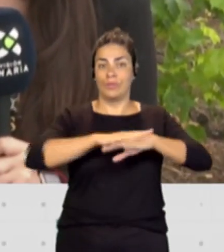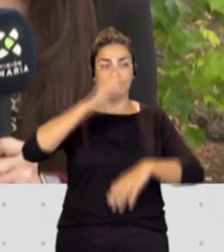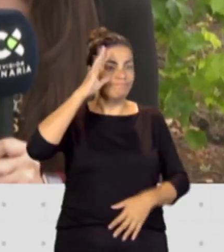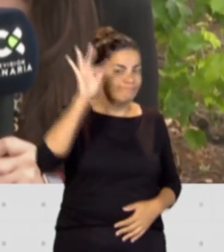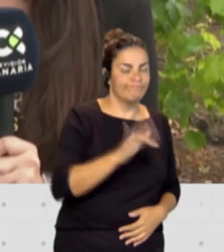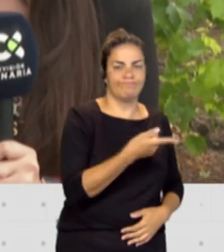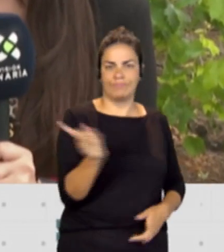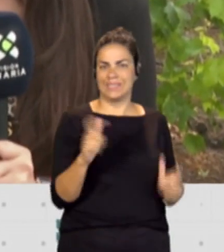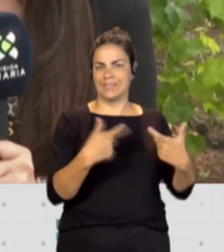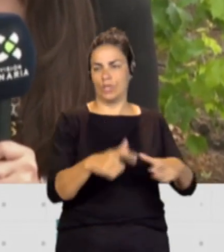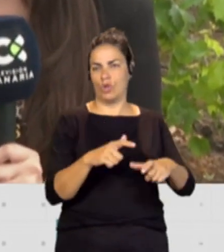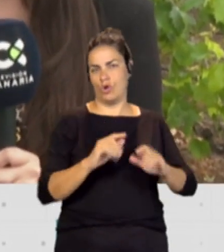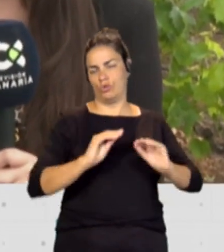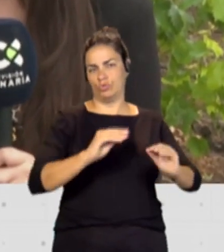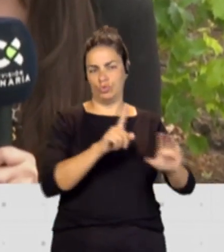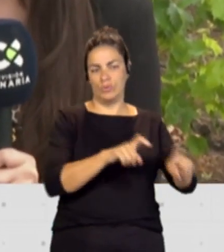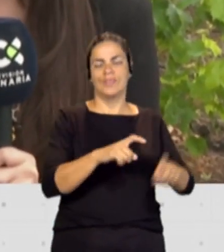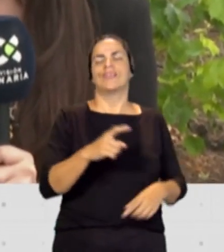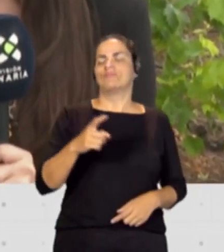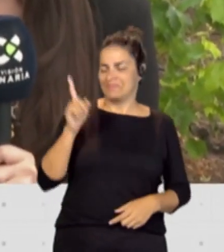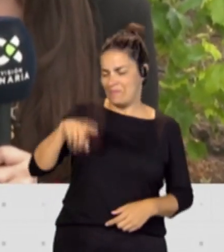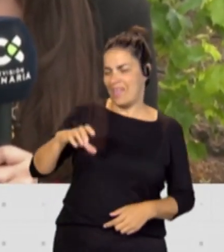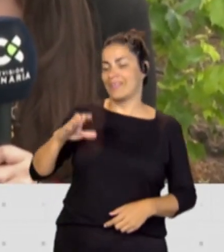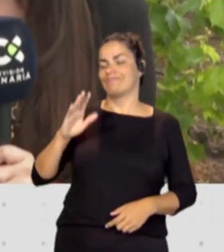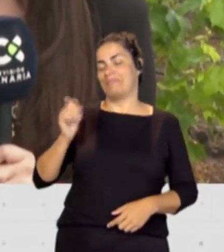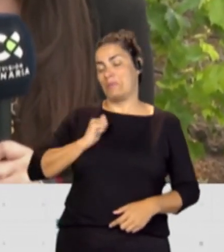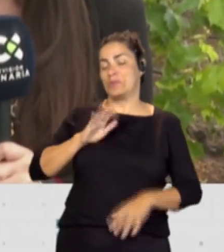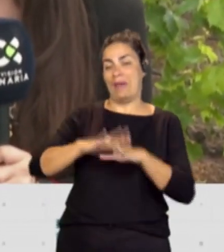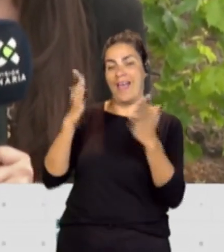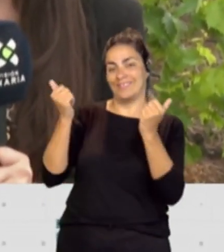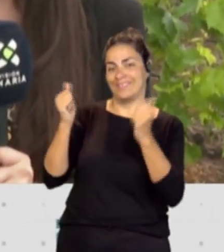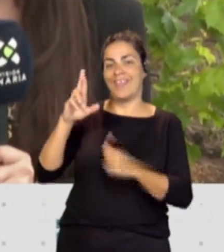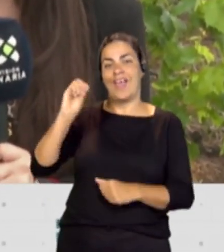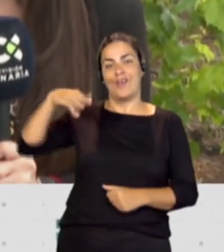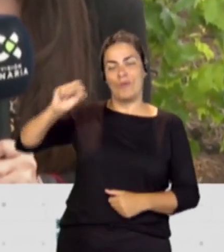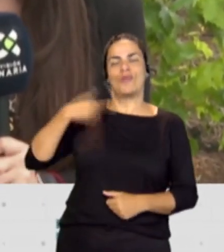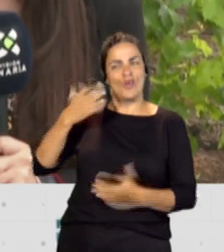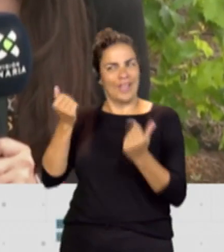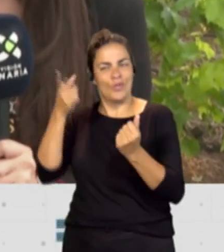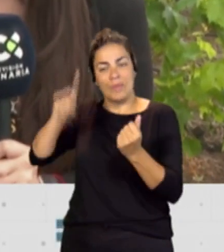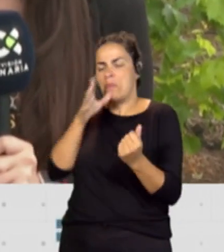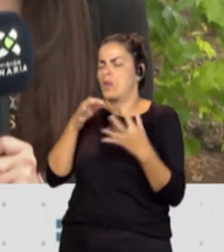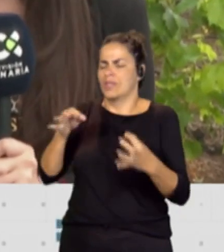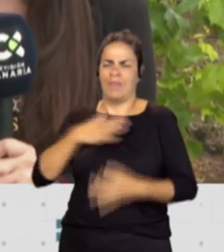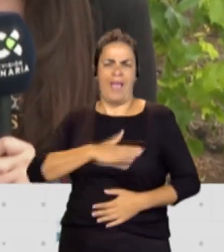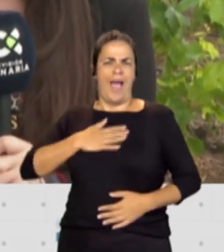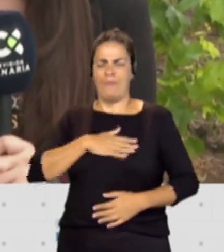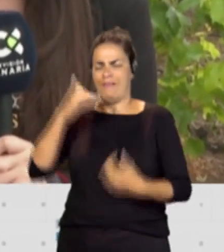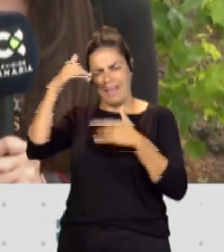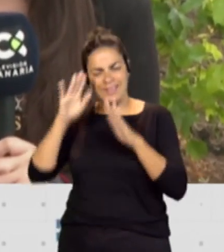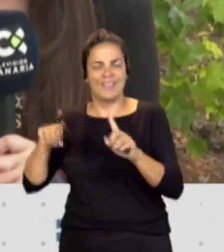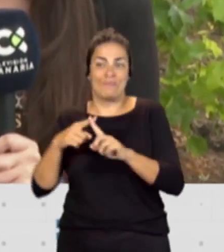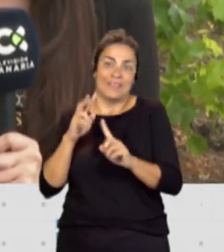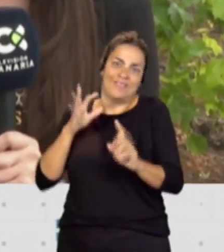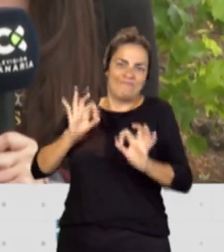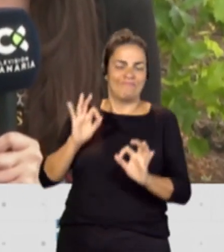sector. Por cierto, Cristina, devuélvele ese saludo especial a Romeo, que siempre nos atiende con mucha amabilidad y vemos que es espectador de Buenos Días, Canarias.